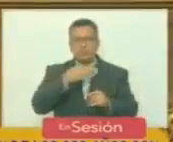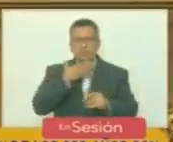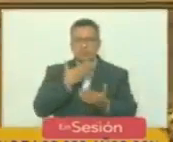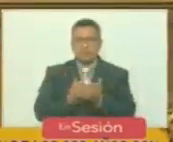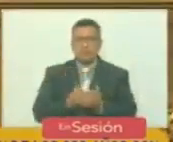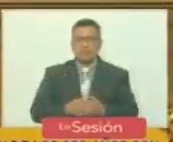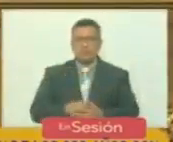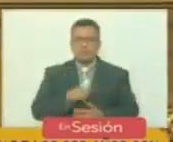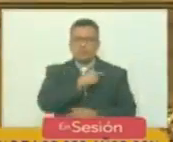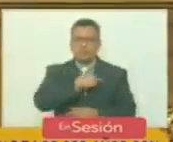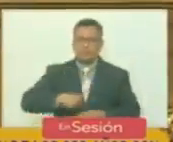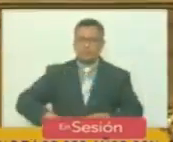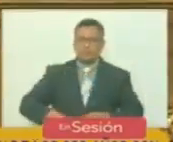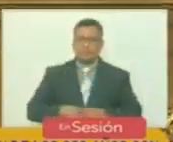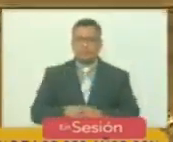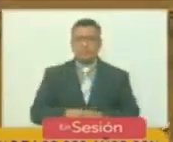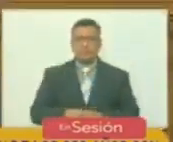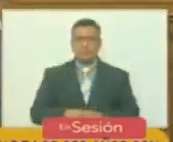así